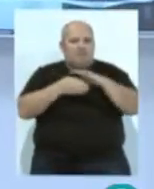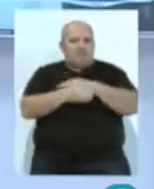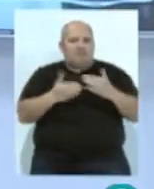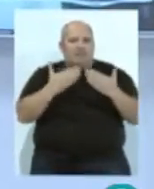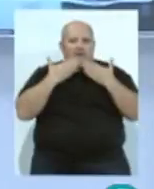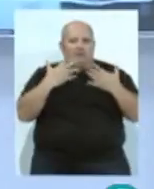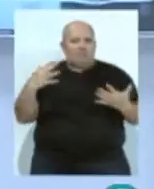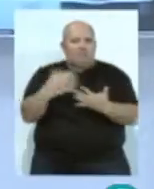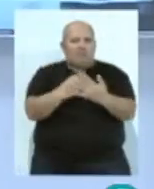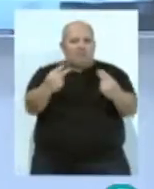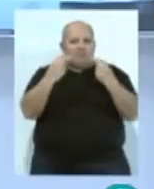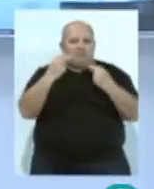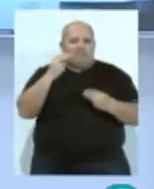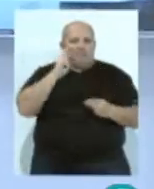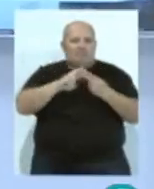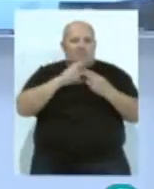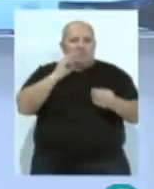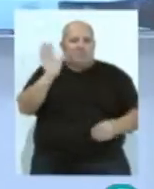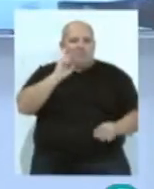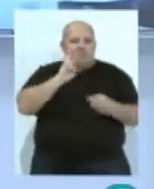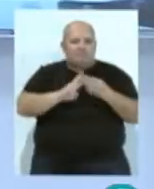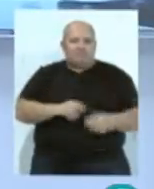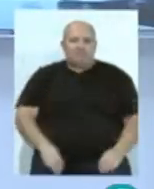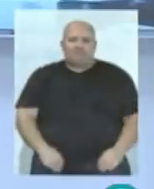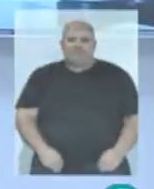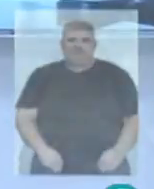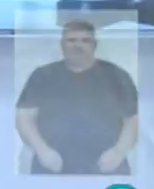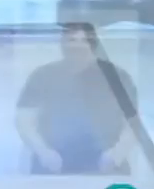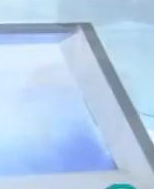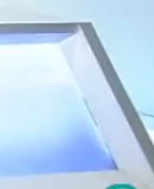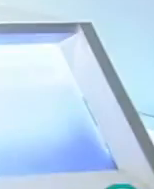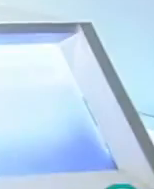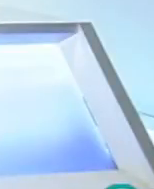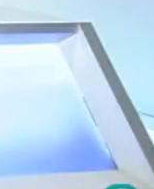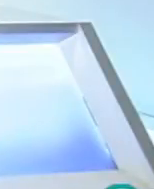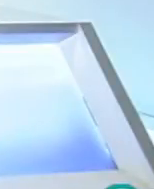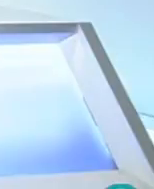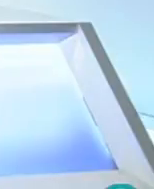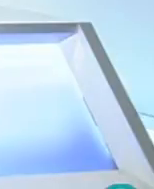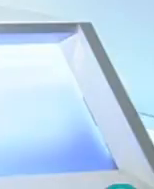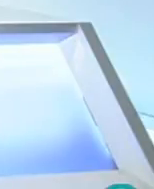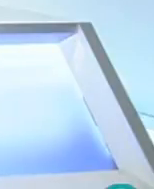las ocho y media de la tarde con nuestro compañero Nacho Limón. Les esperamos mañana. ¡Gracias! ¡Gracias!